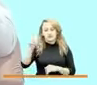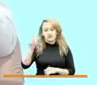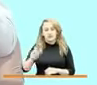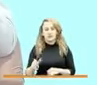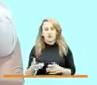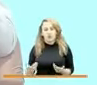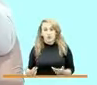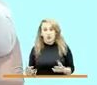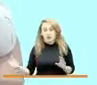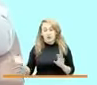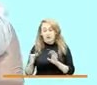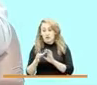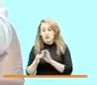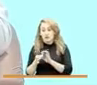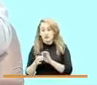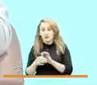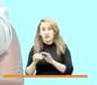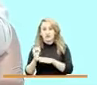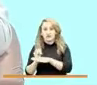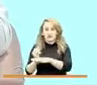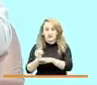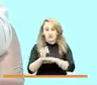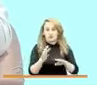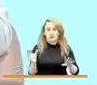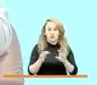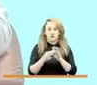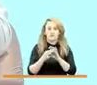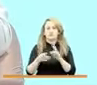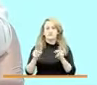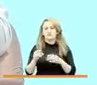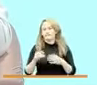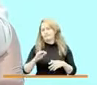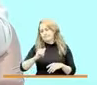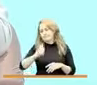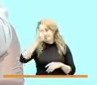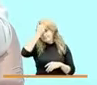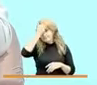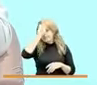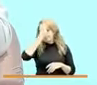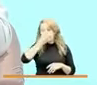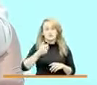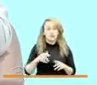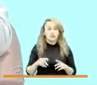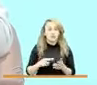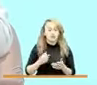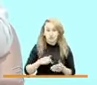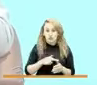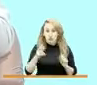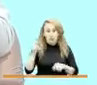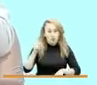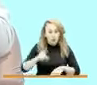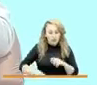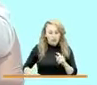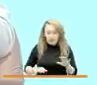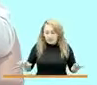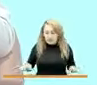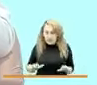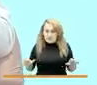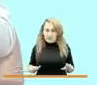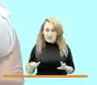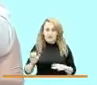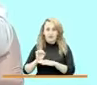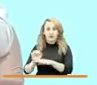que ver la articulación interinstitucional y entre esos es fundamental nosotros no podemos hacer actividades si no contamos con los entes